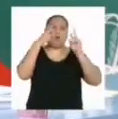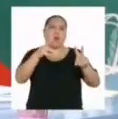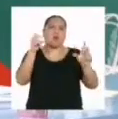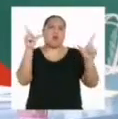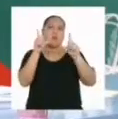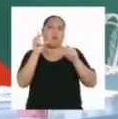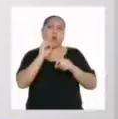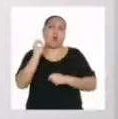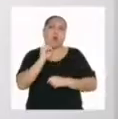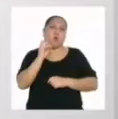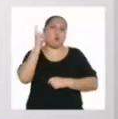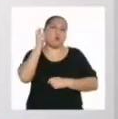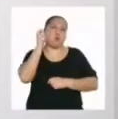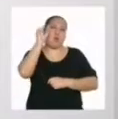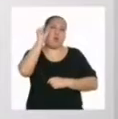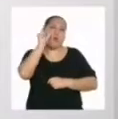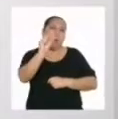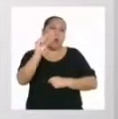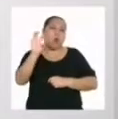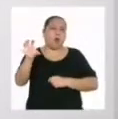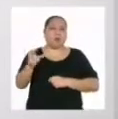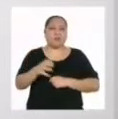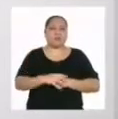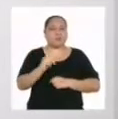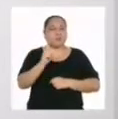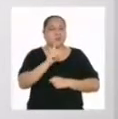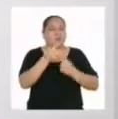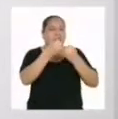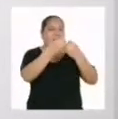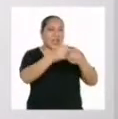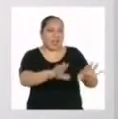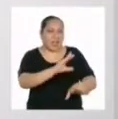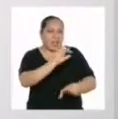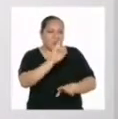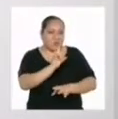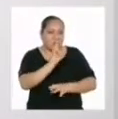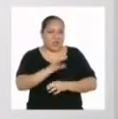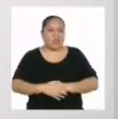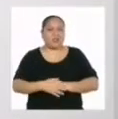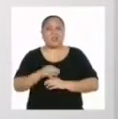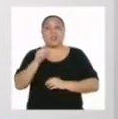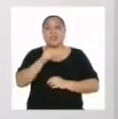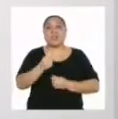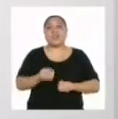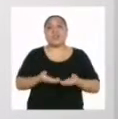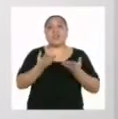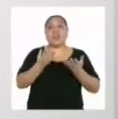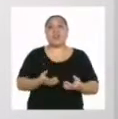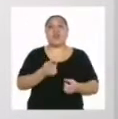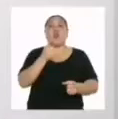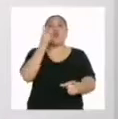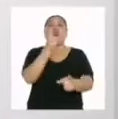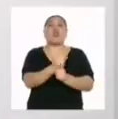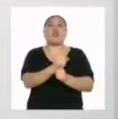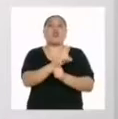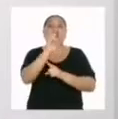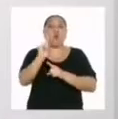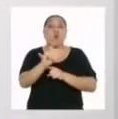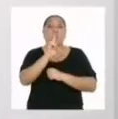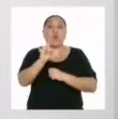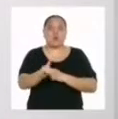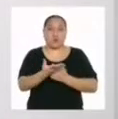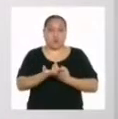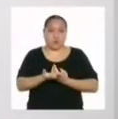o escuchar menos radio? El truco no está en dejar de usarlos, sino en darle un correcto uso